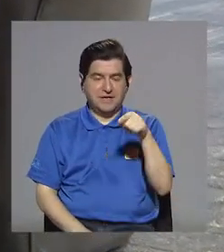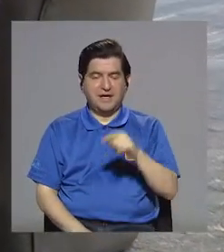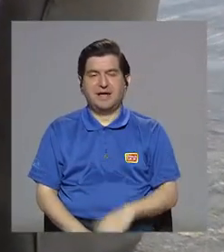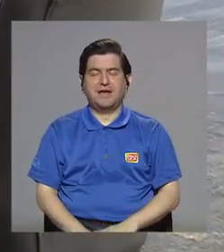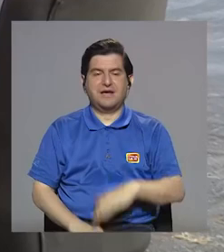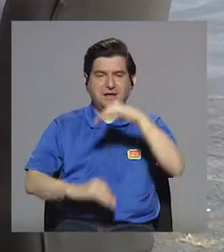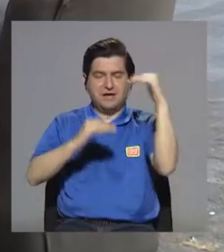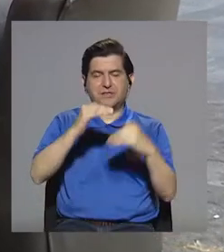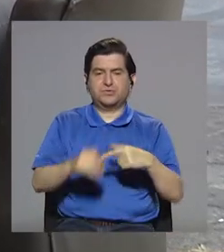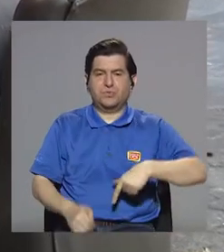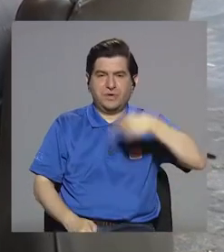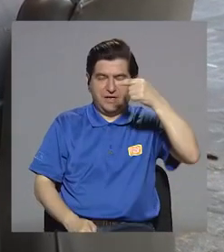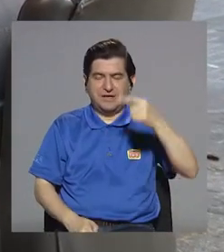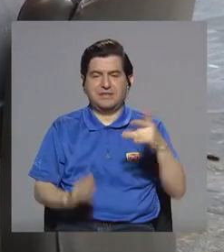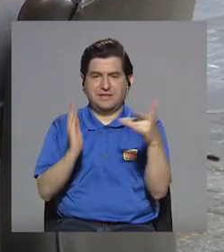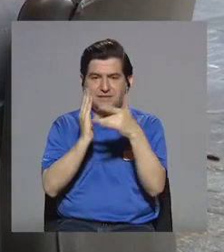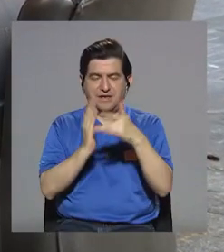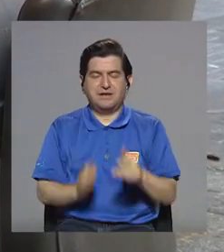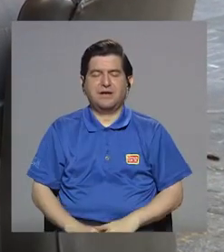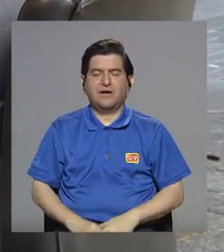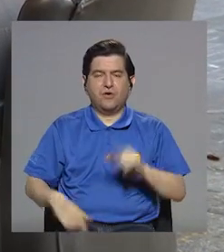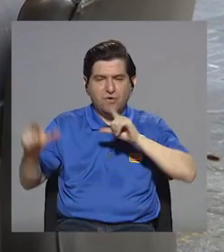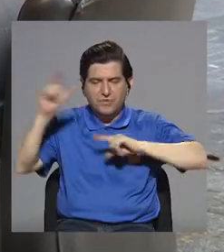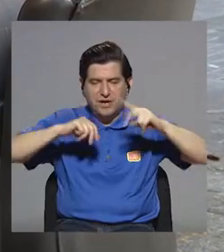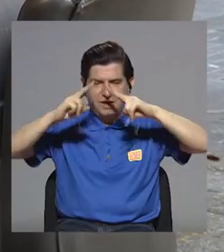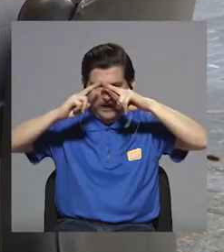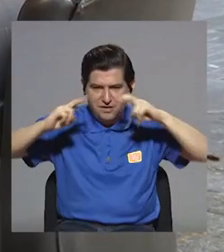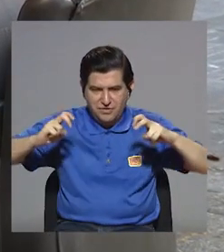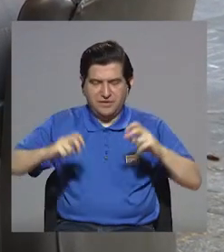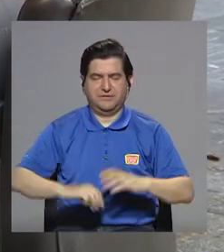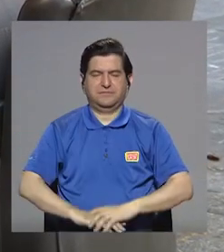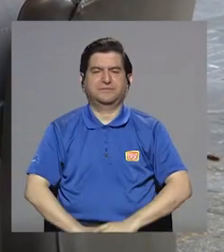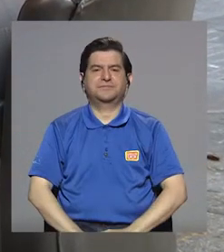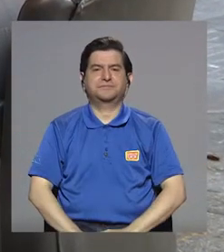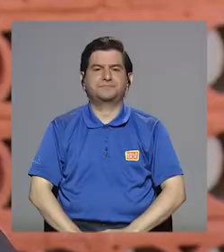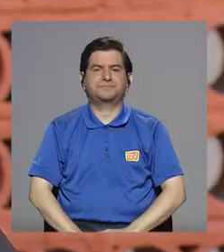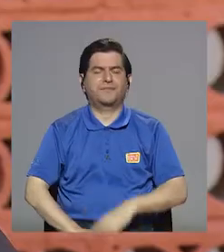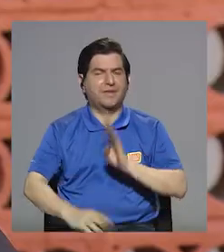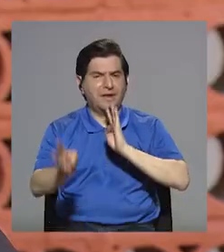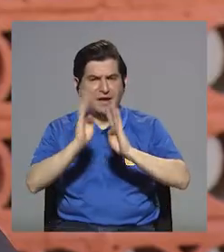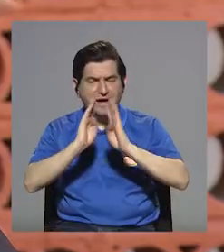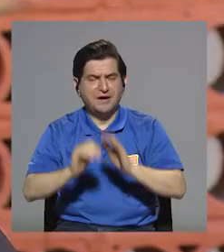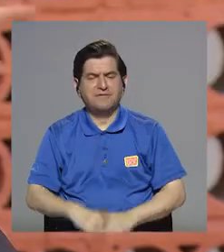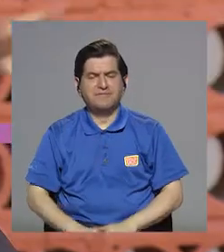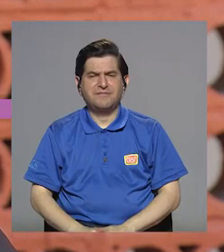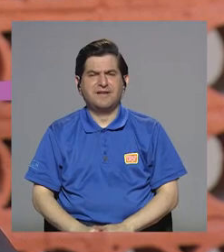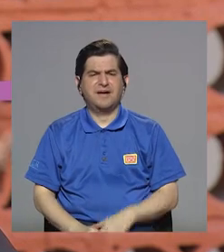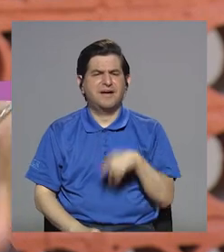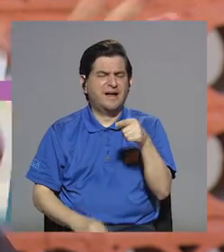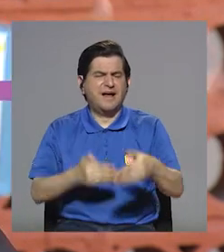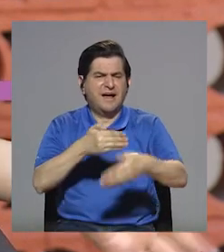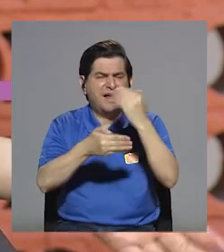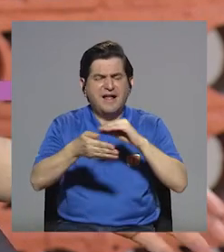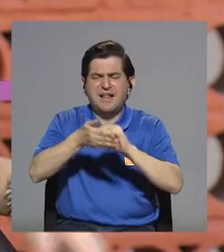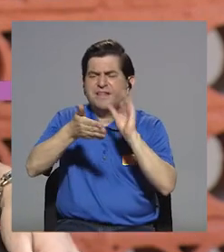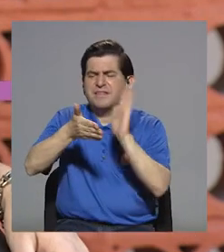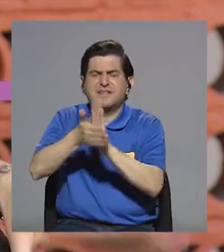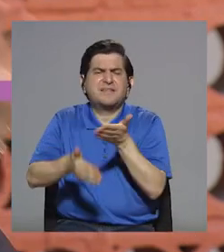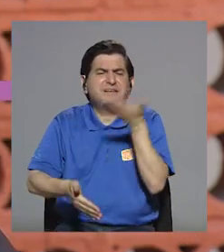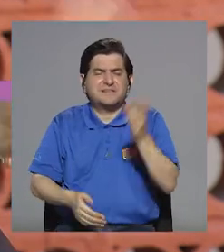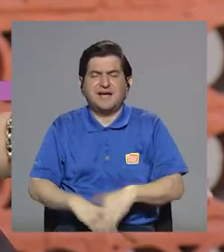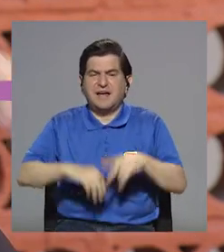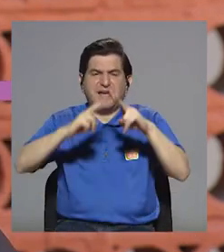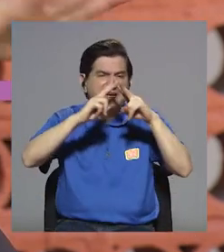ella es su gerente técnico del laboratorio de análisis justamente del CITA. Estábamos conversando, bueno, un poquito qué es lo que está detrás de esta